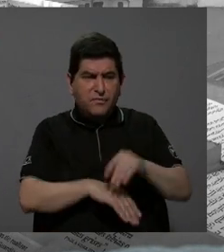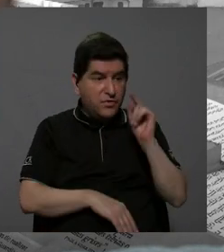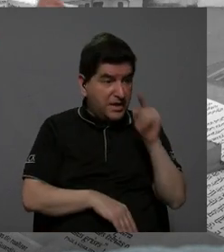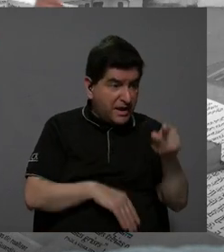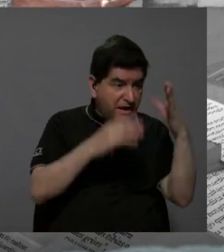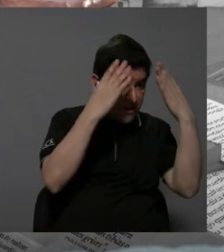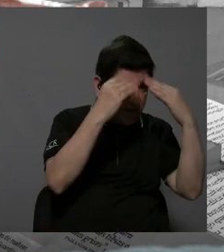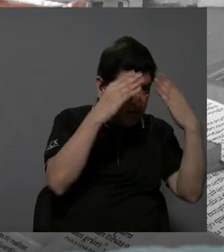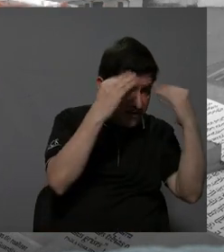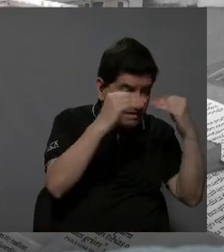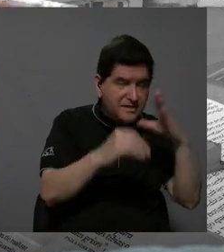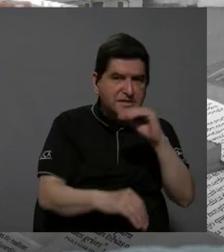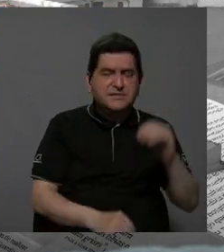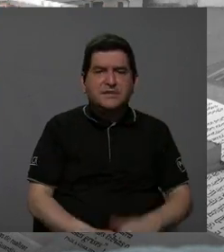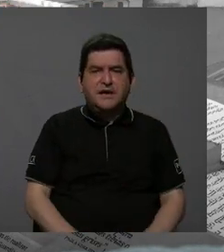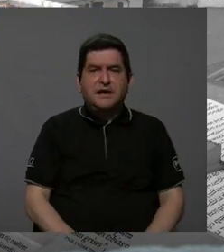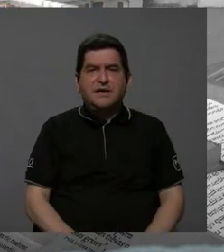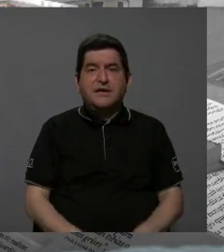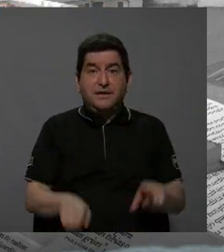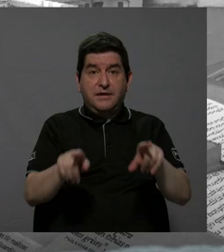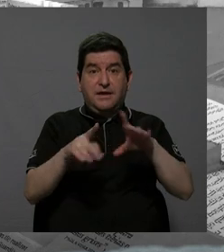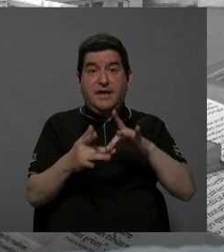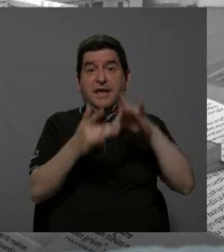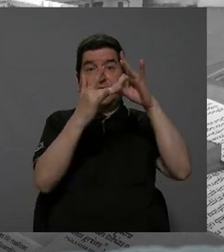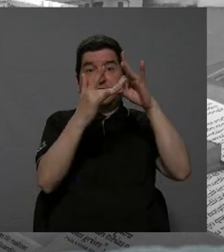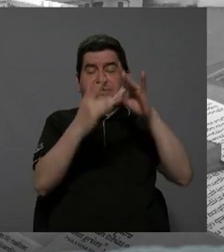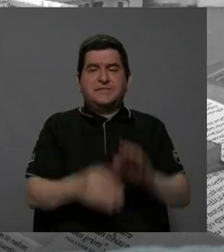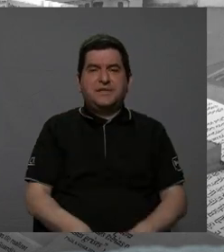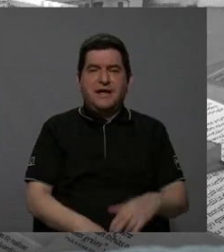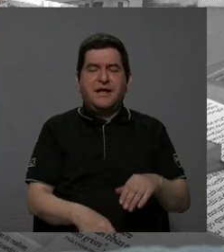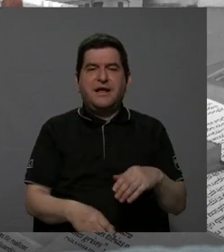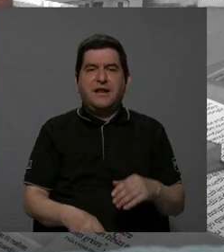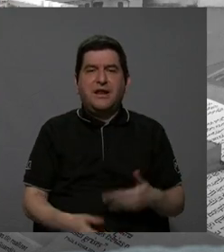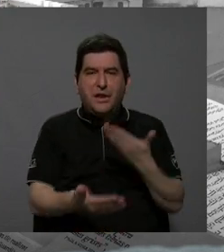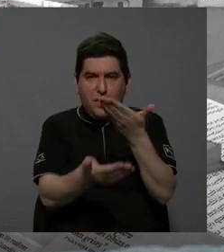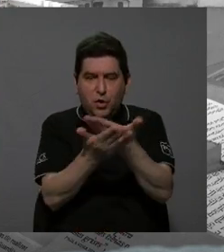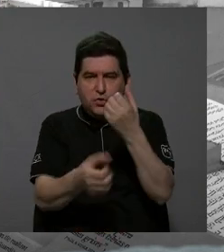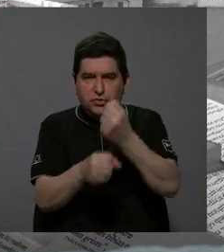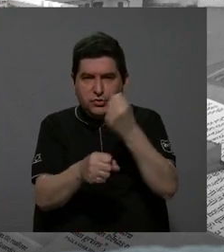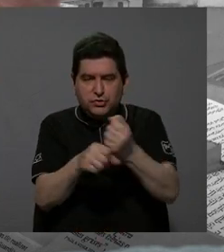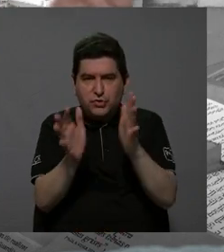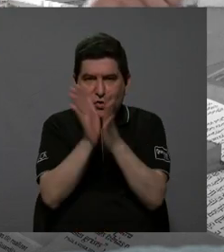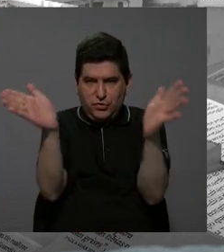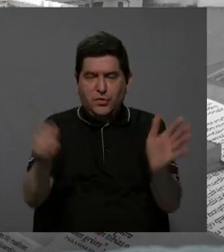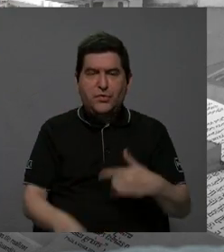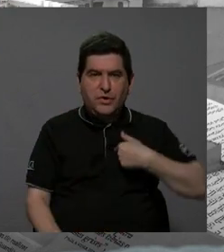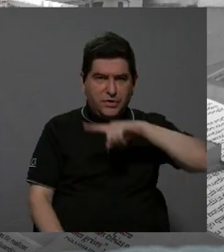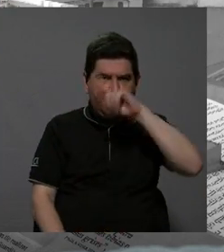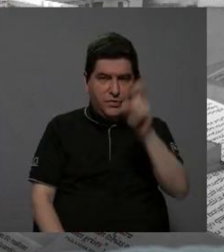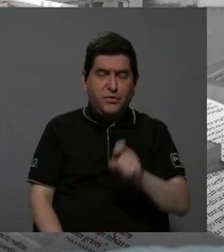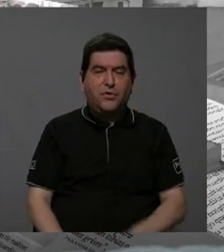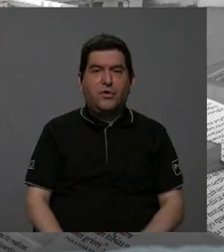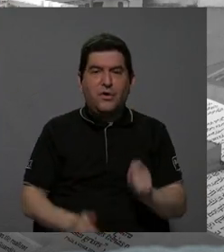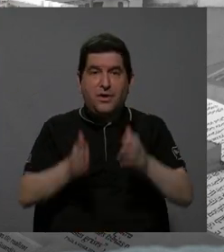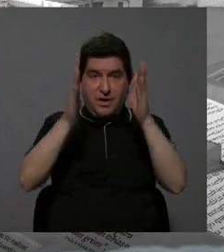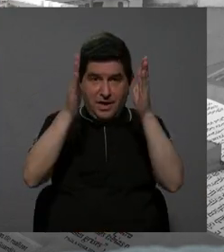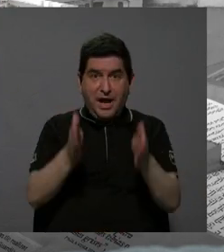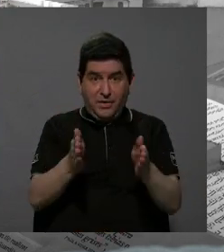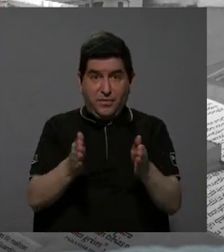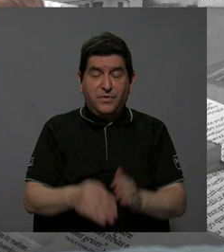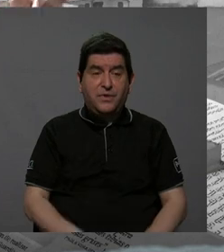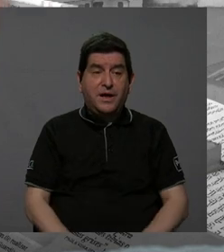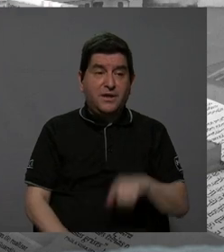y específicamente en la concesión de obra pública. Le comento eso porque efectivamente son los abogados quienes